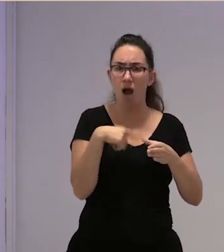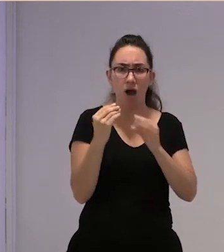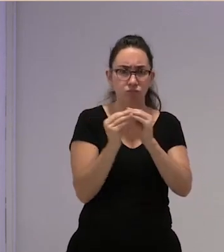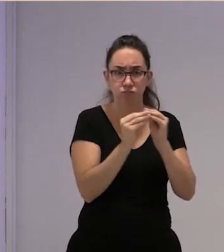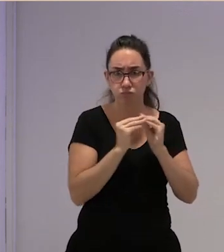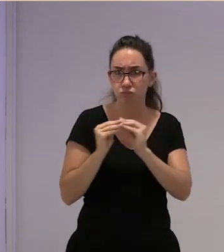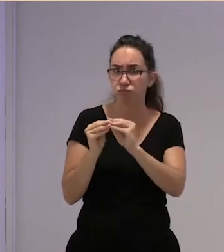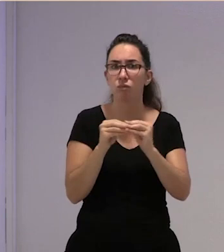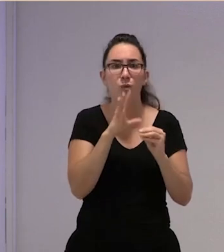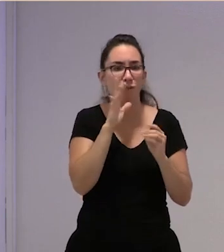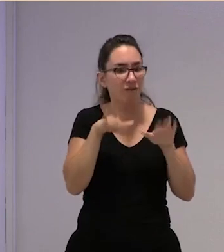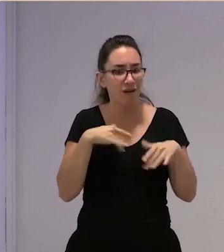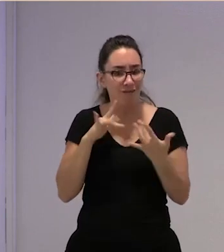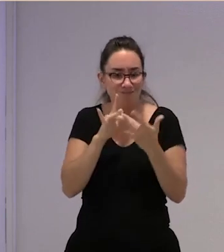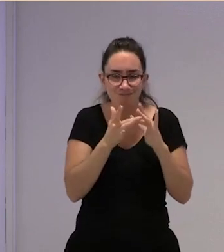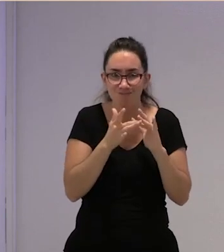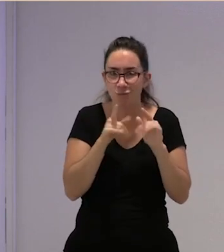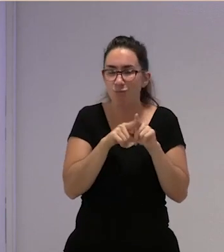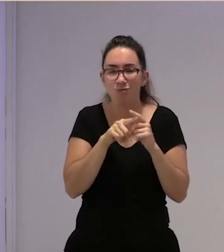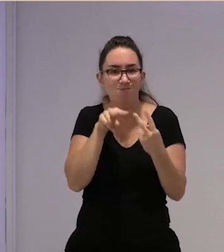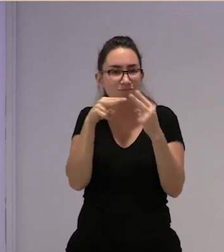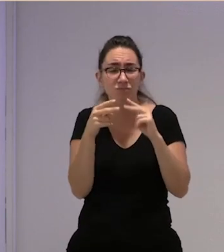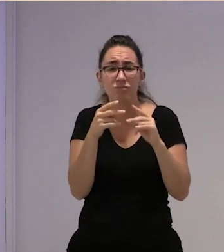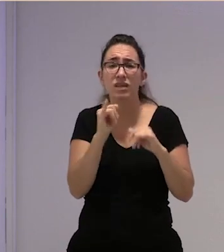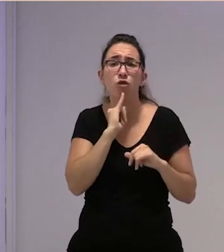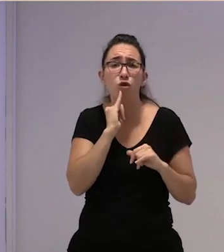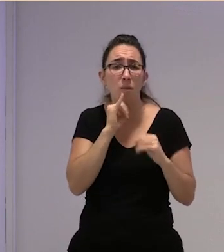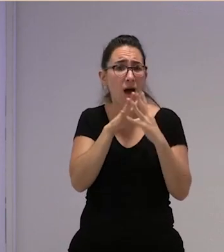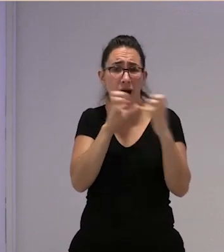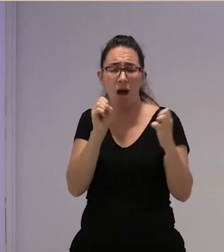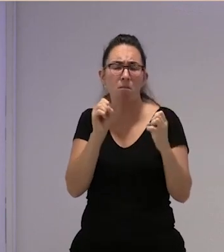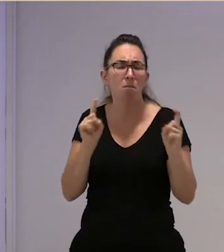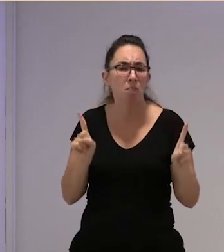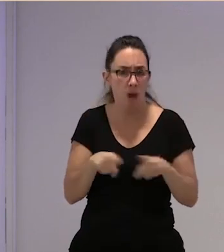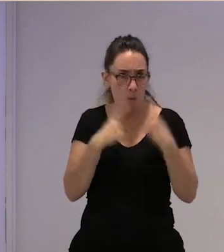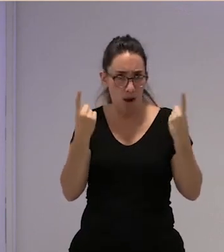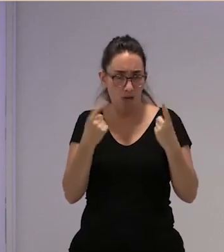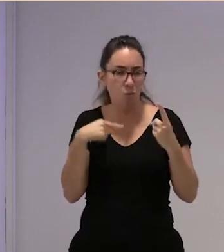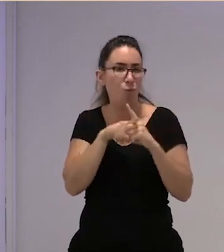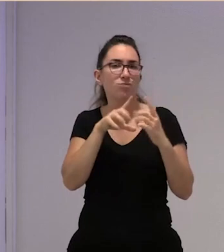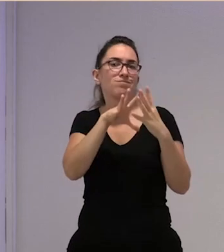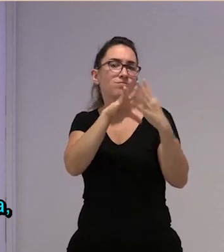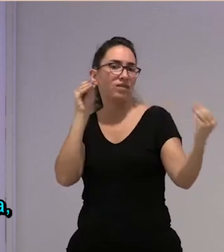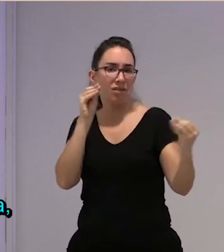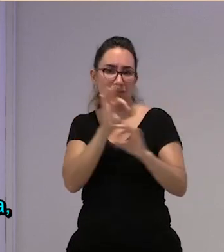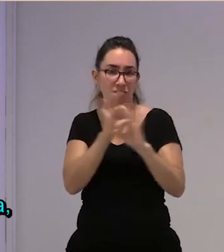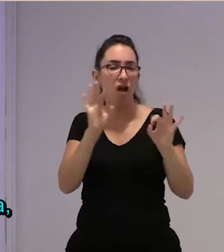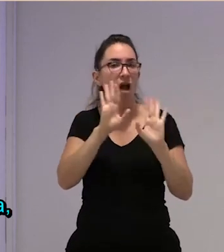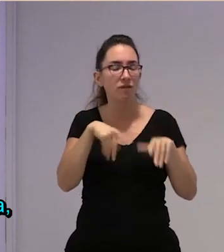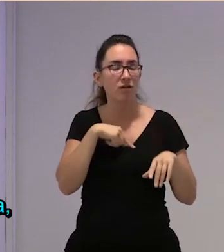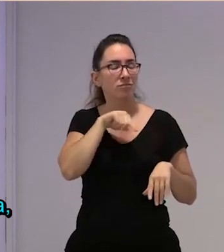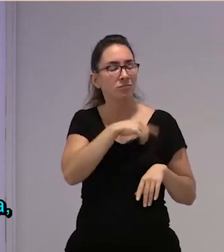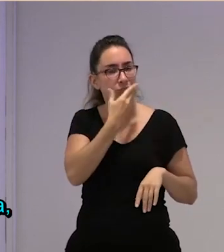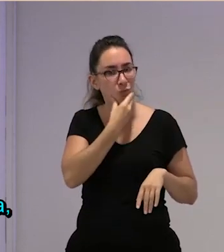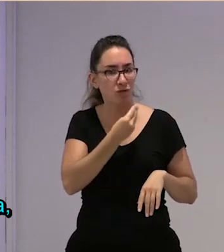unos lazos y unas conexiones que no nos hacía falta hablar el idioma para para para que de hecho nosotras ella con nosotras tenía